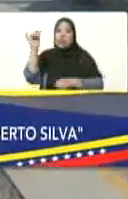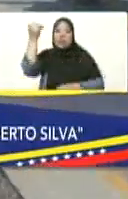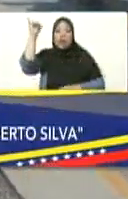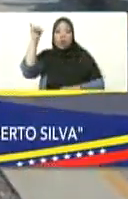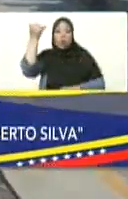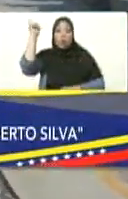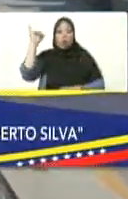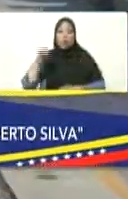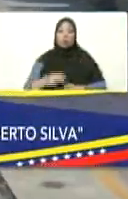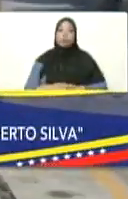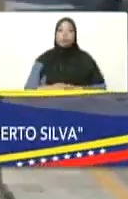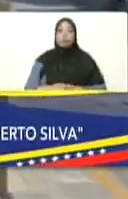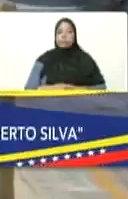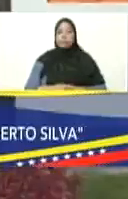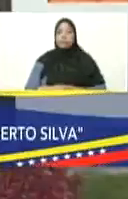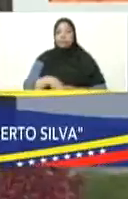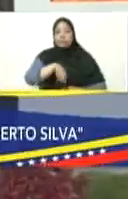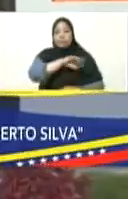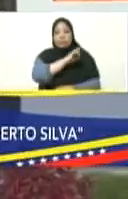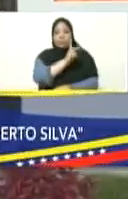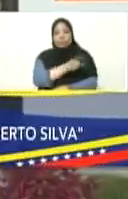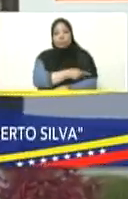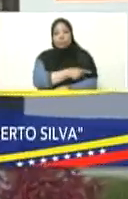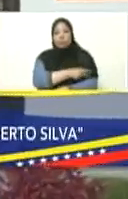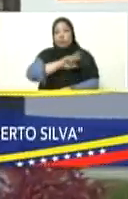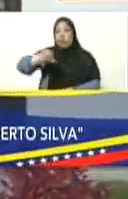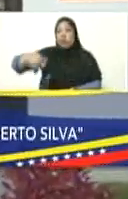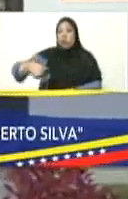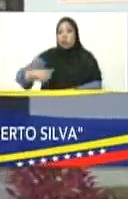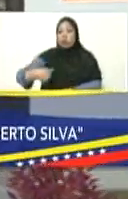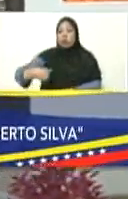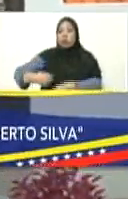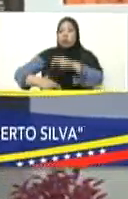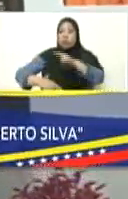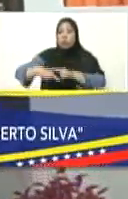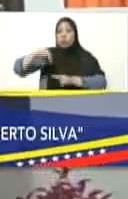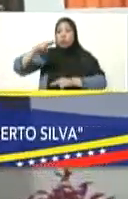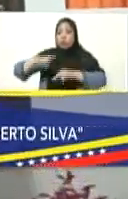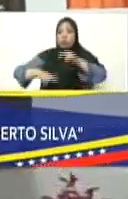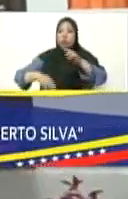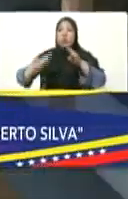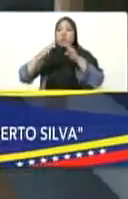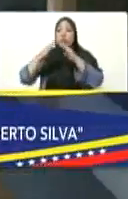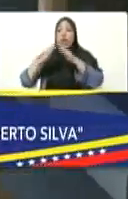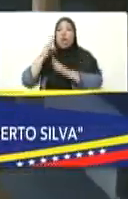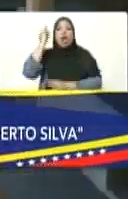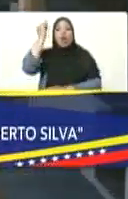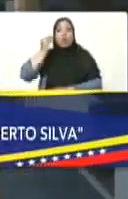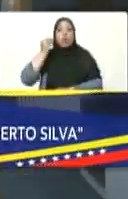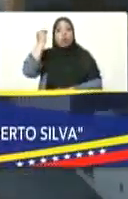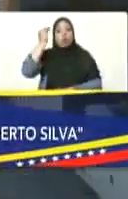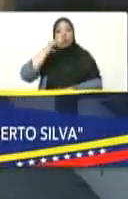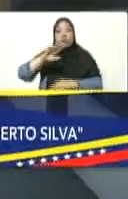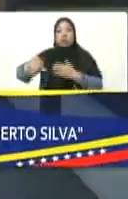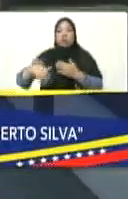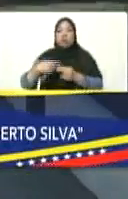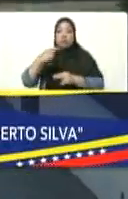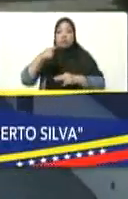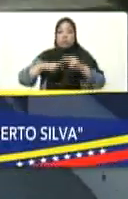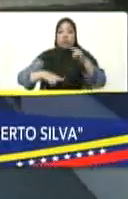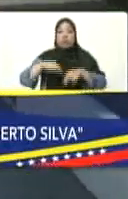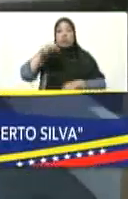está allí en el poder popular que no solamente se construye vivienda se construye conciencia se construye verdad